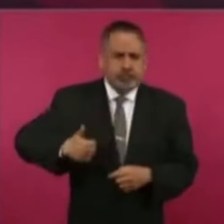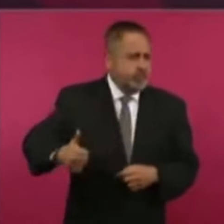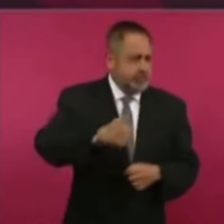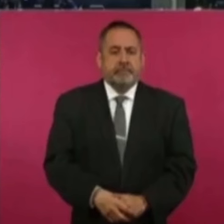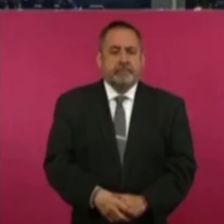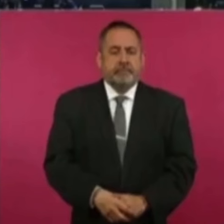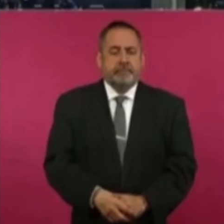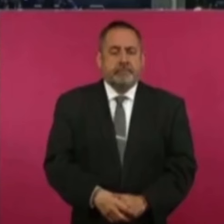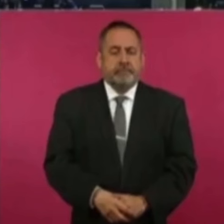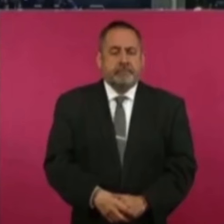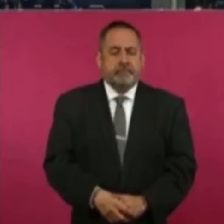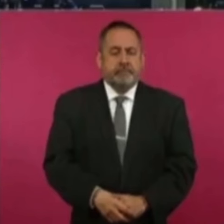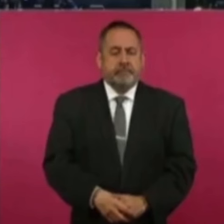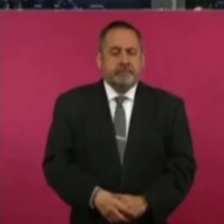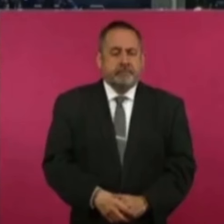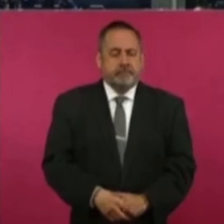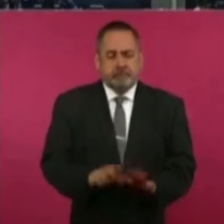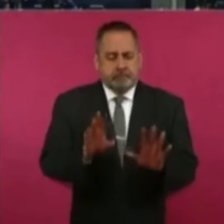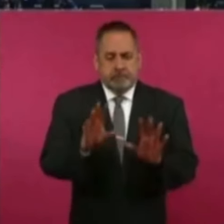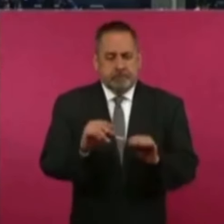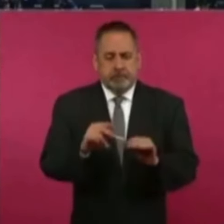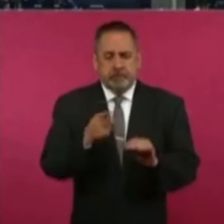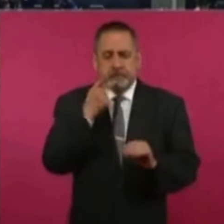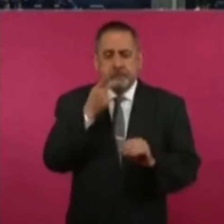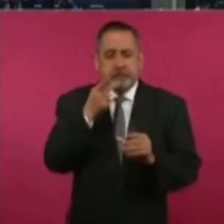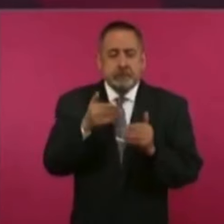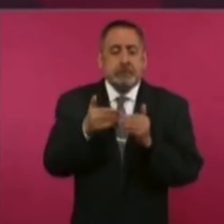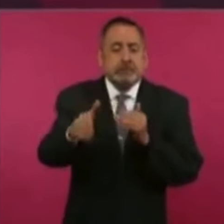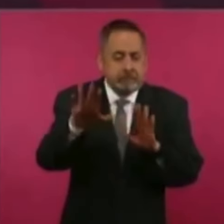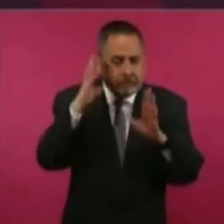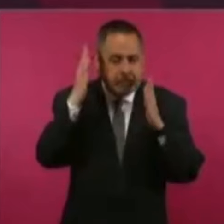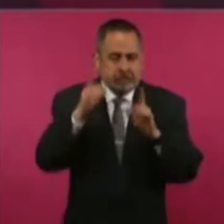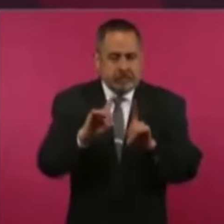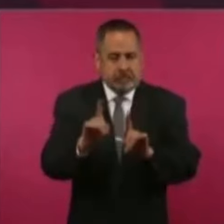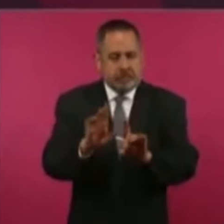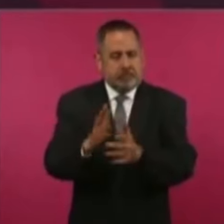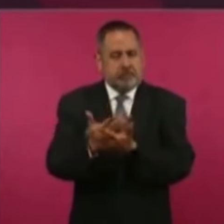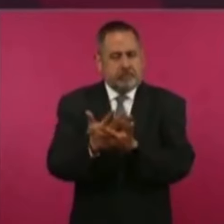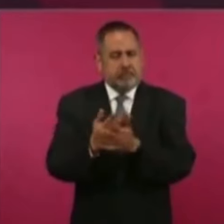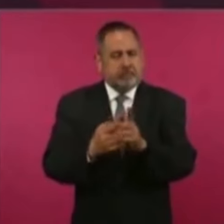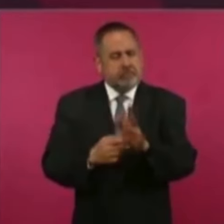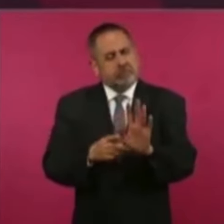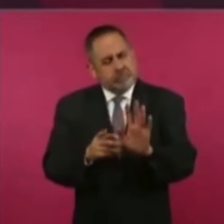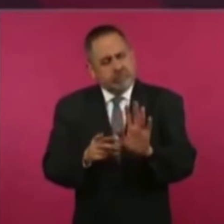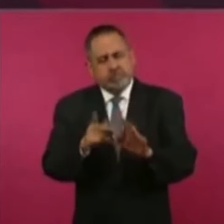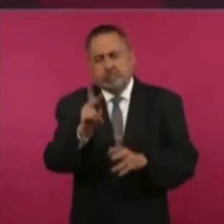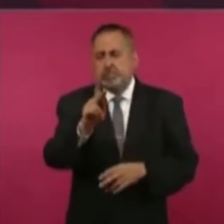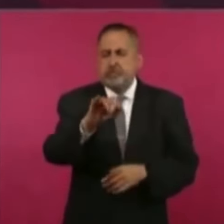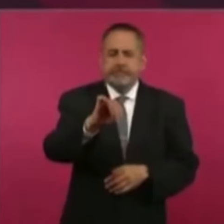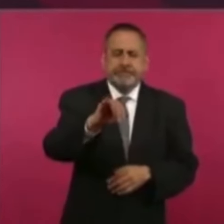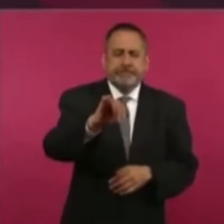responsable. No quiero adelantar nada, pero sí